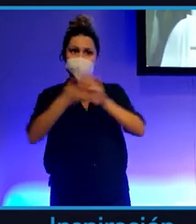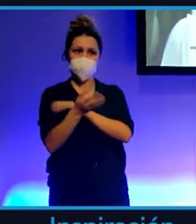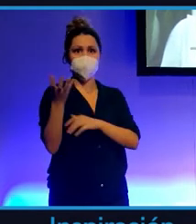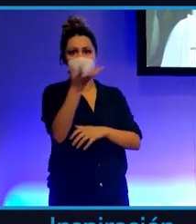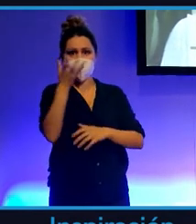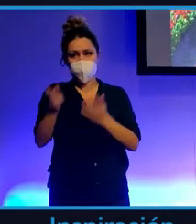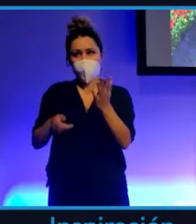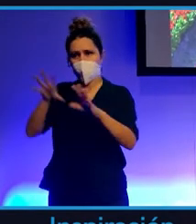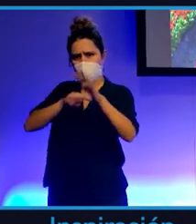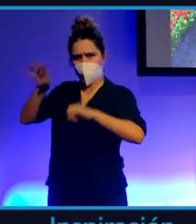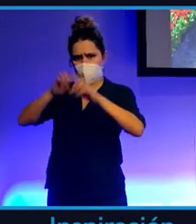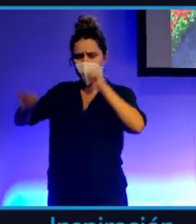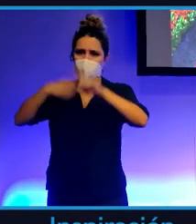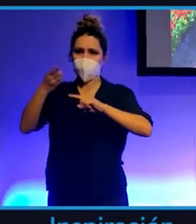mucho dinero.